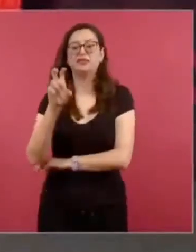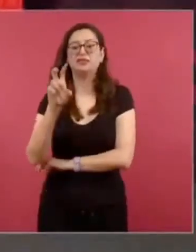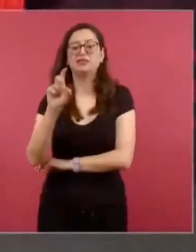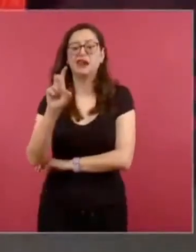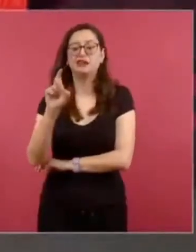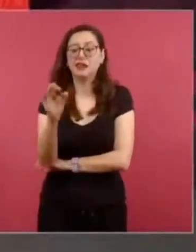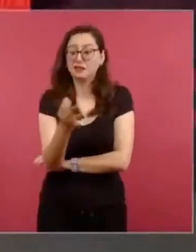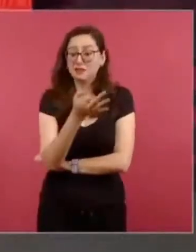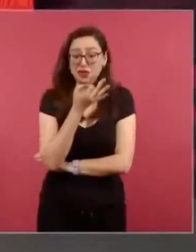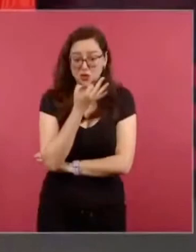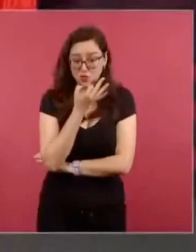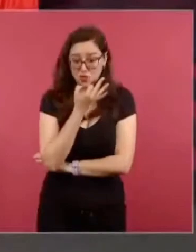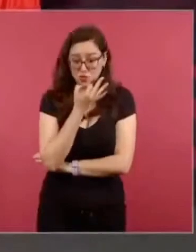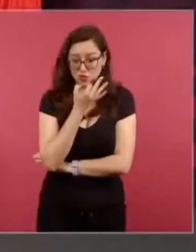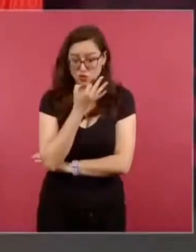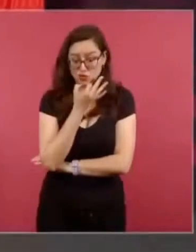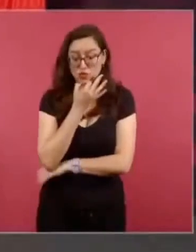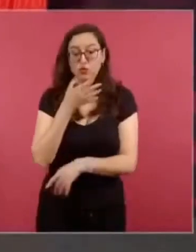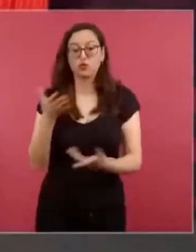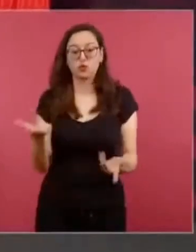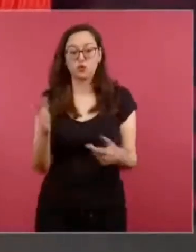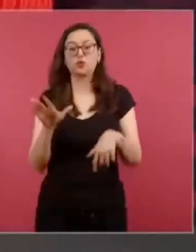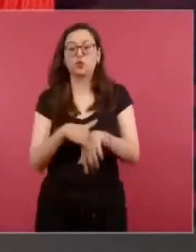está controlando.